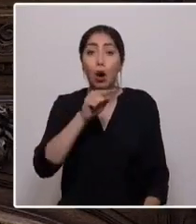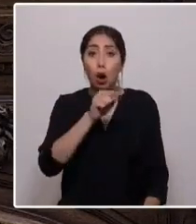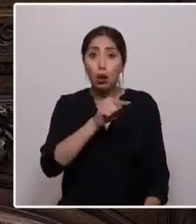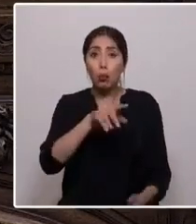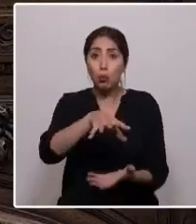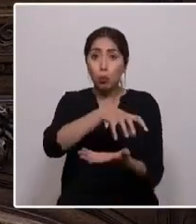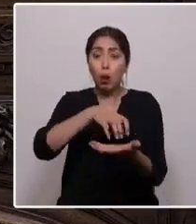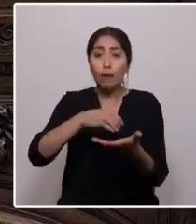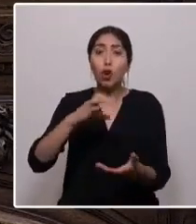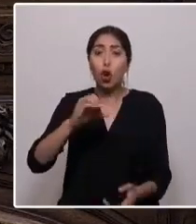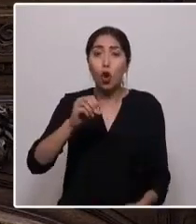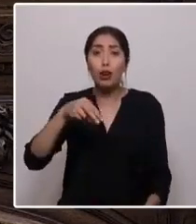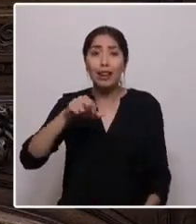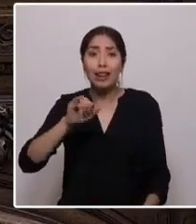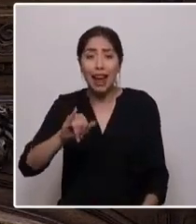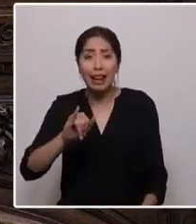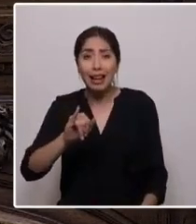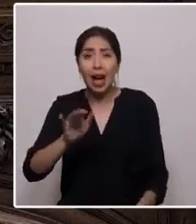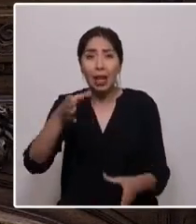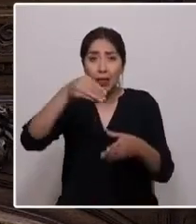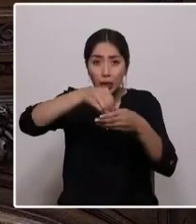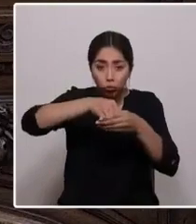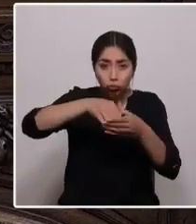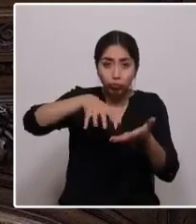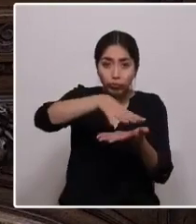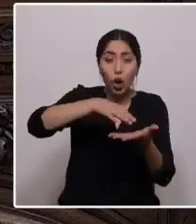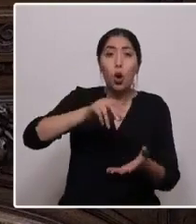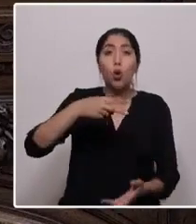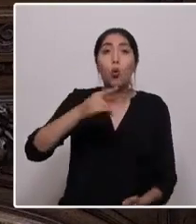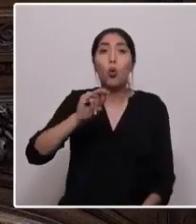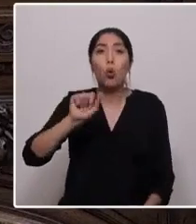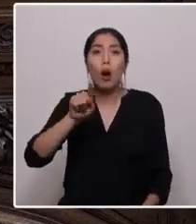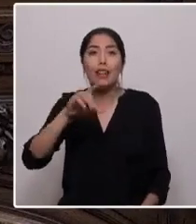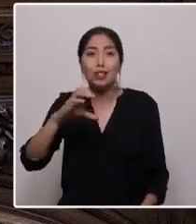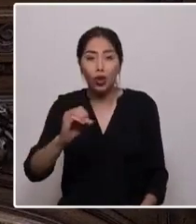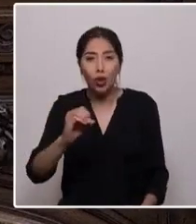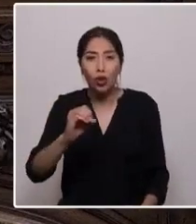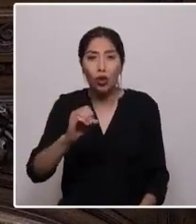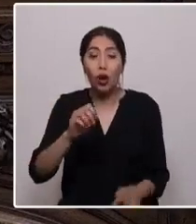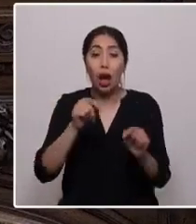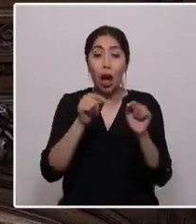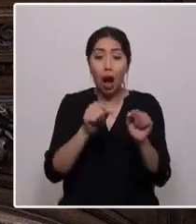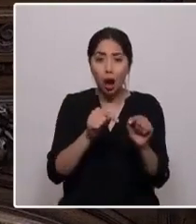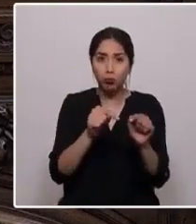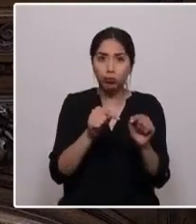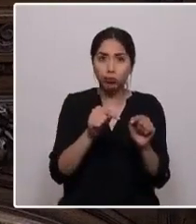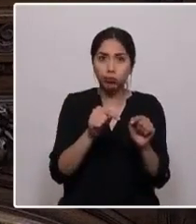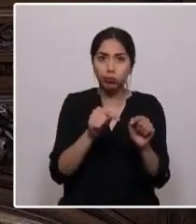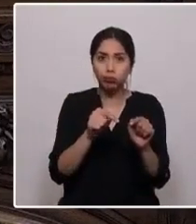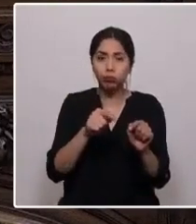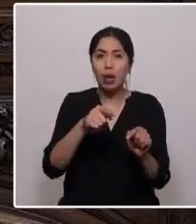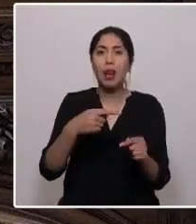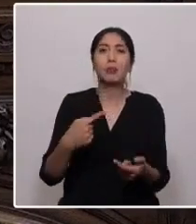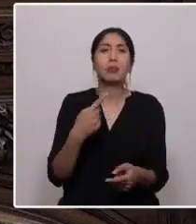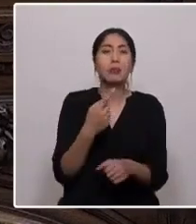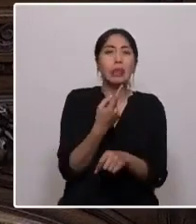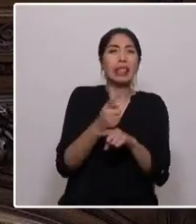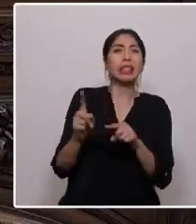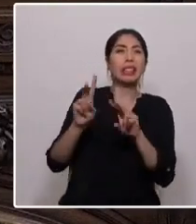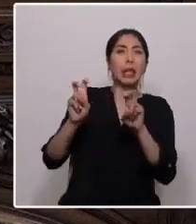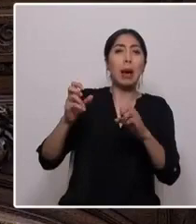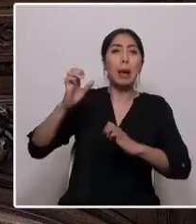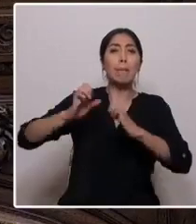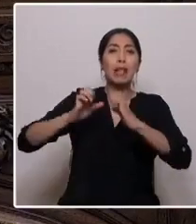de Conay, al interior del baño del Huasco. La criancería es una práctica ancestral que está amenazada por la mega minería que